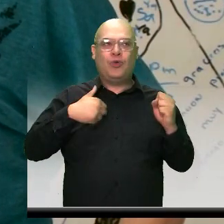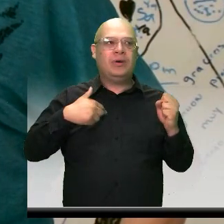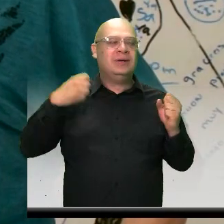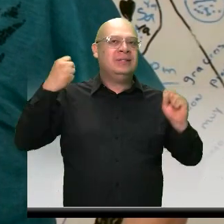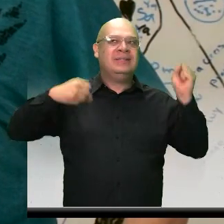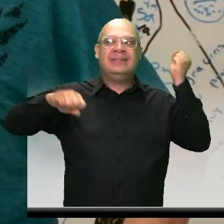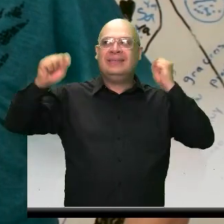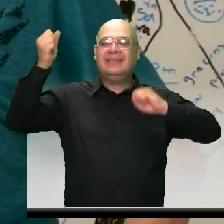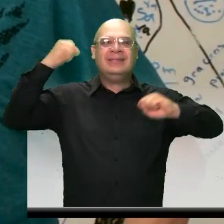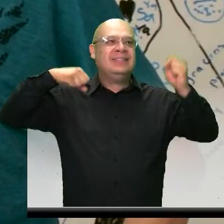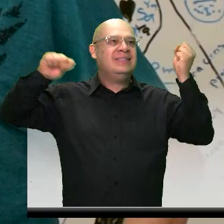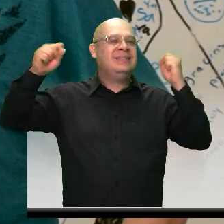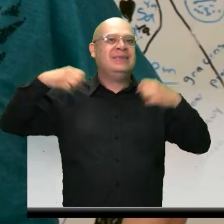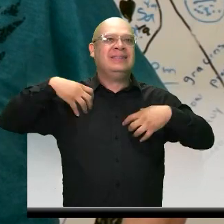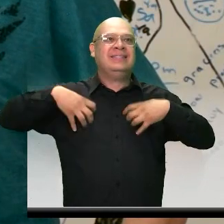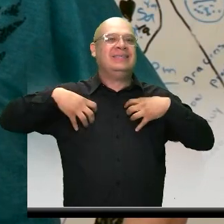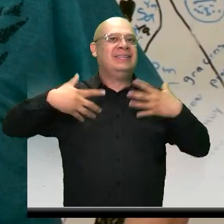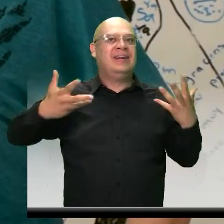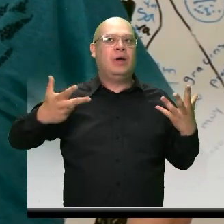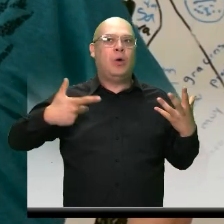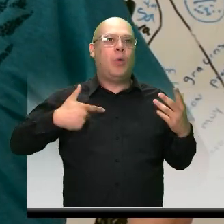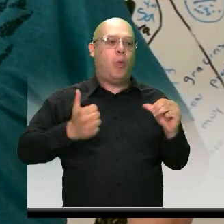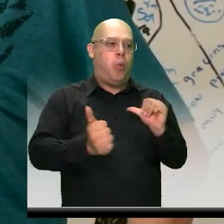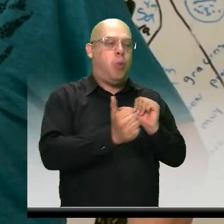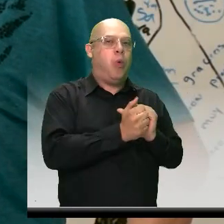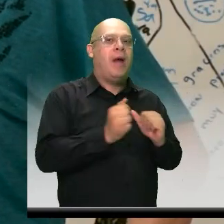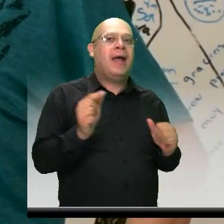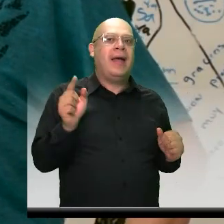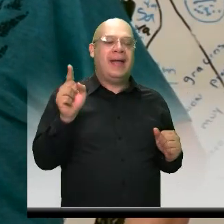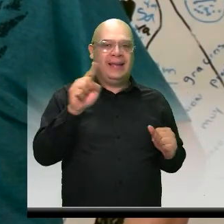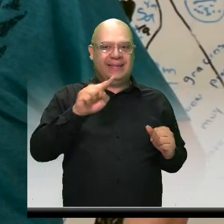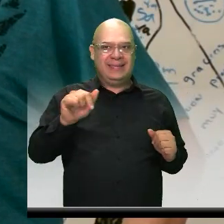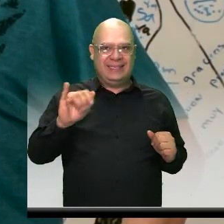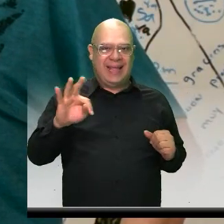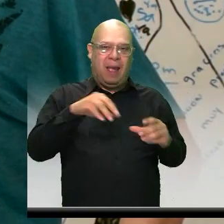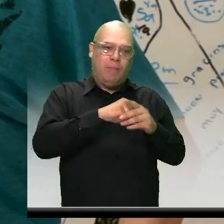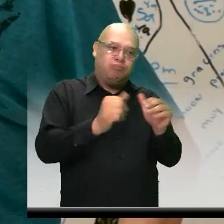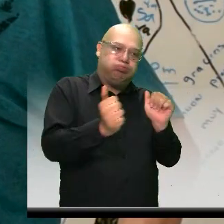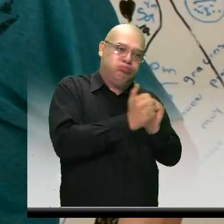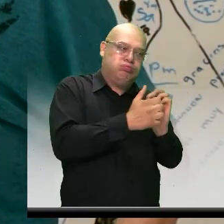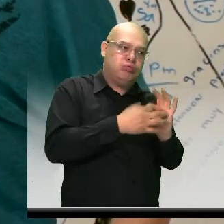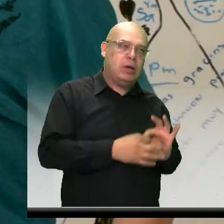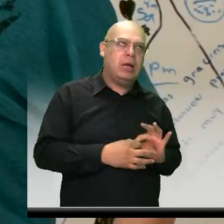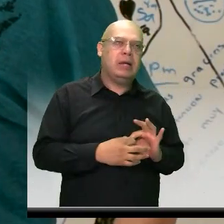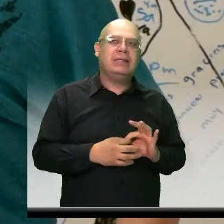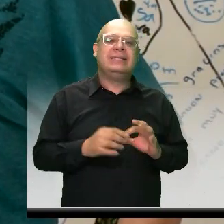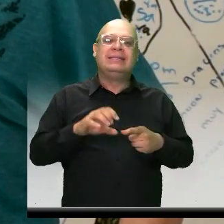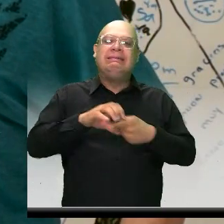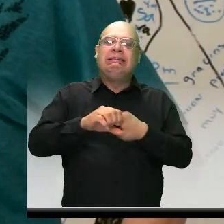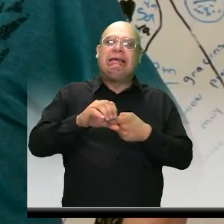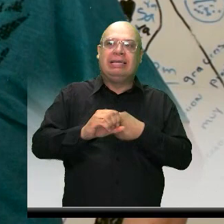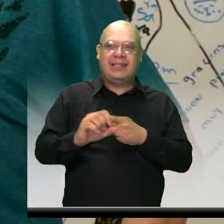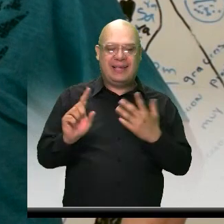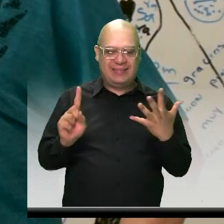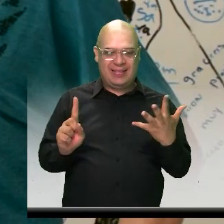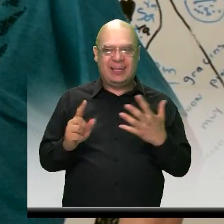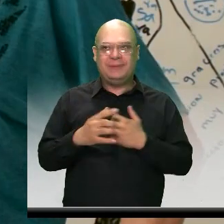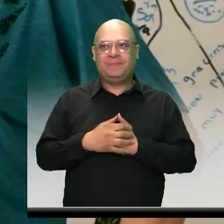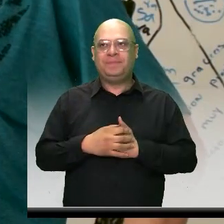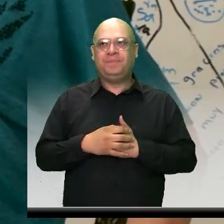acompañamiento y lo encontré con el CIAP. Y llevo ya seis citas. Me he sentido